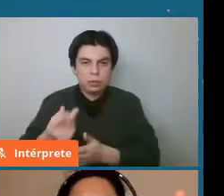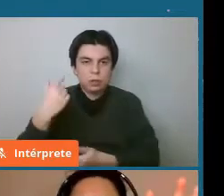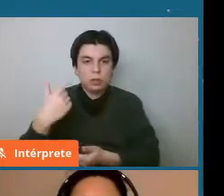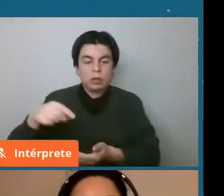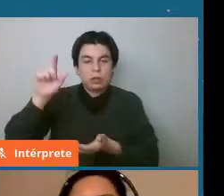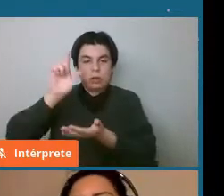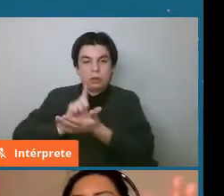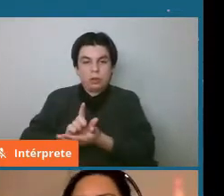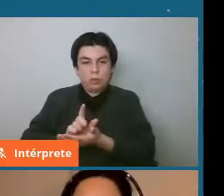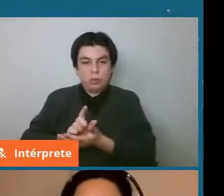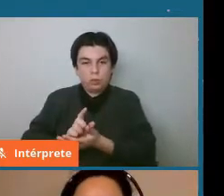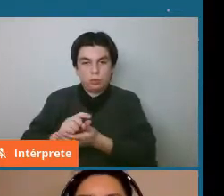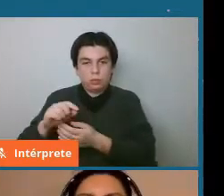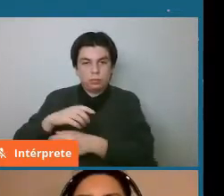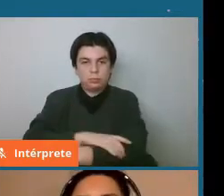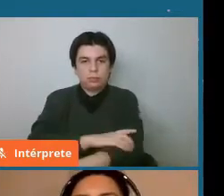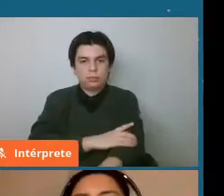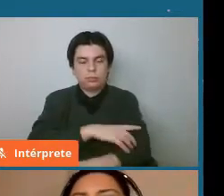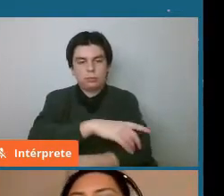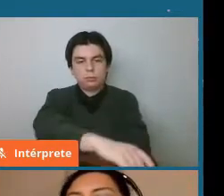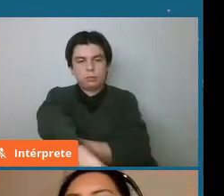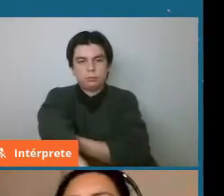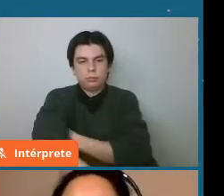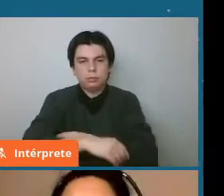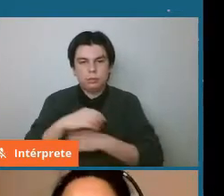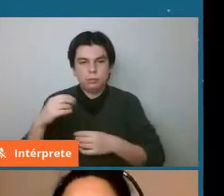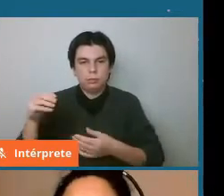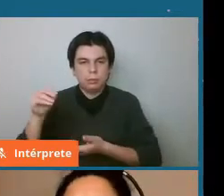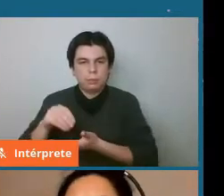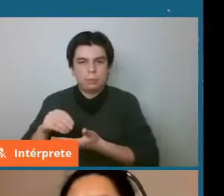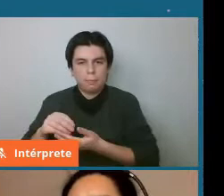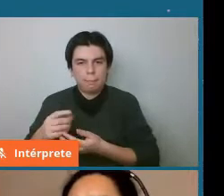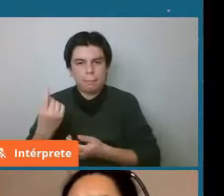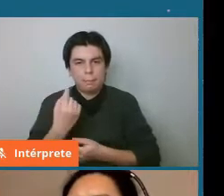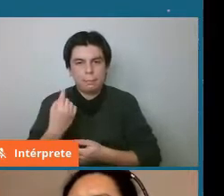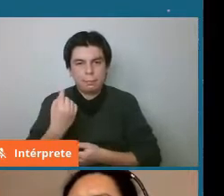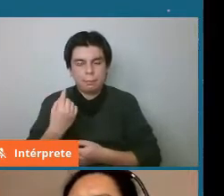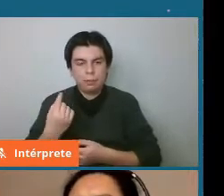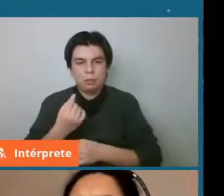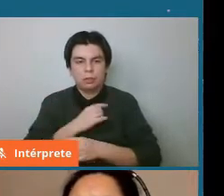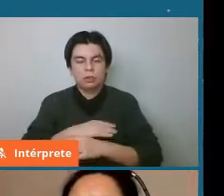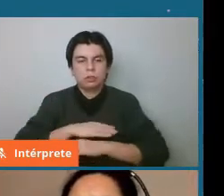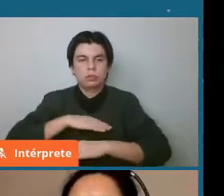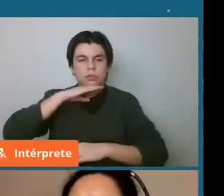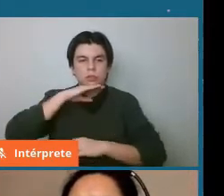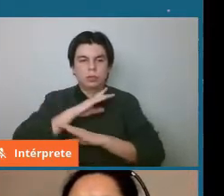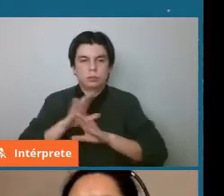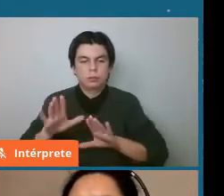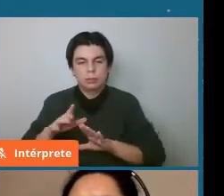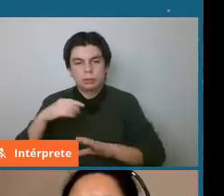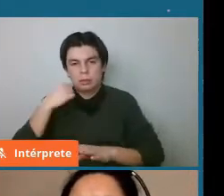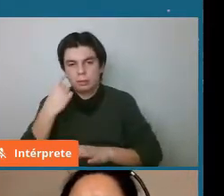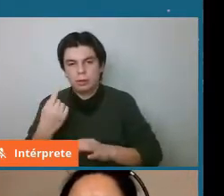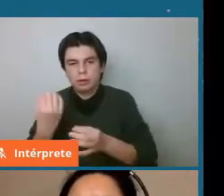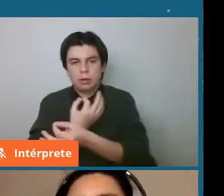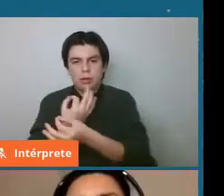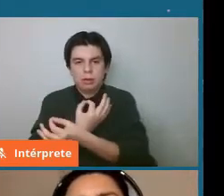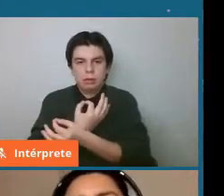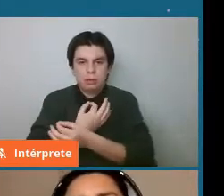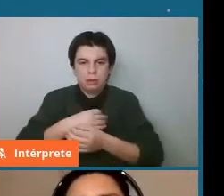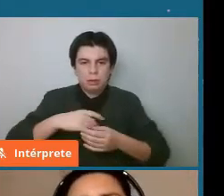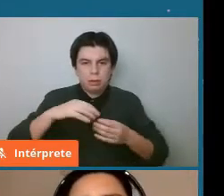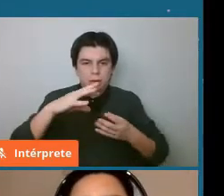donde se encontraba y ahí permanezca no es suficiente para explicar la mezcla que encontramos en el